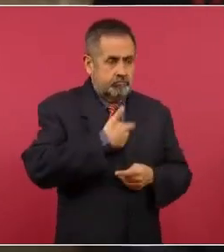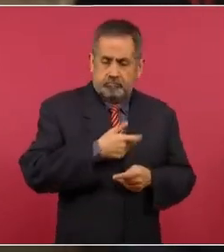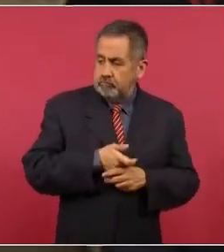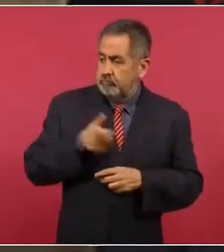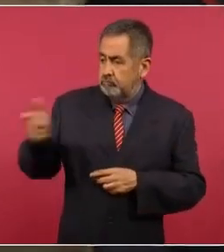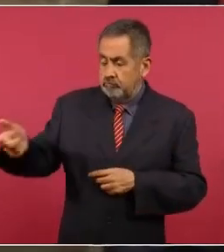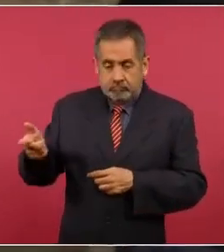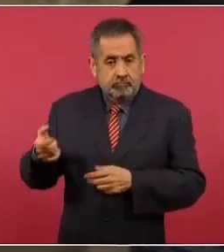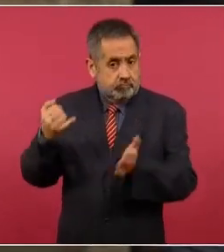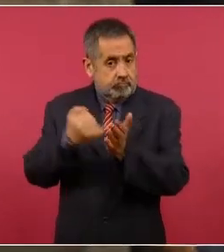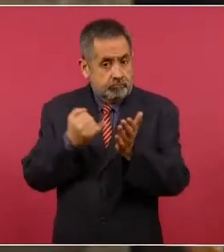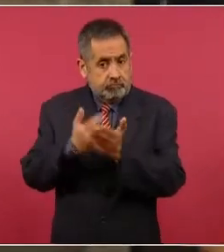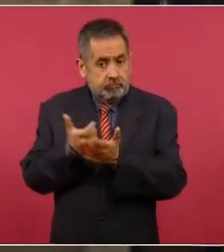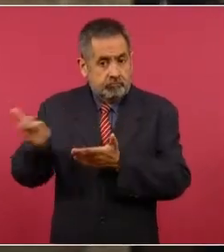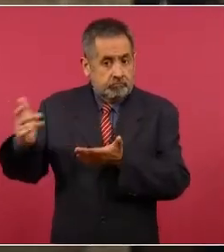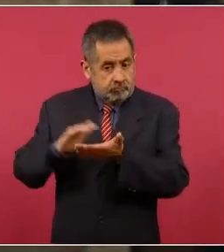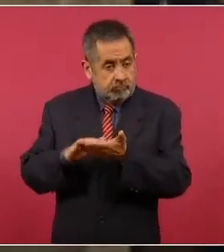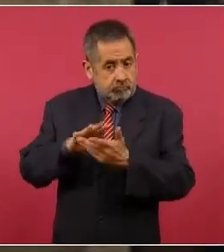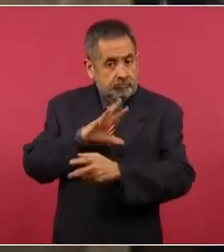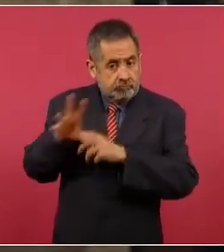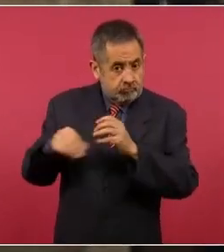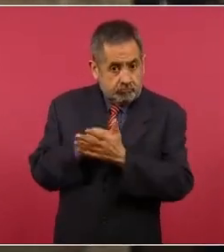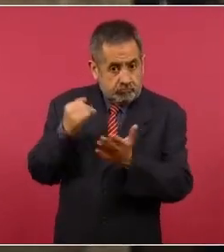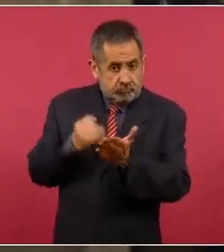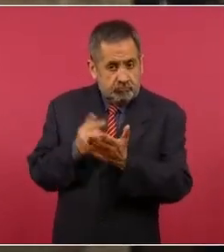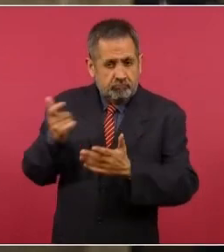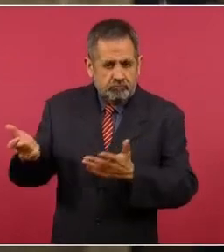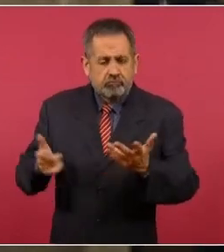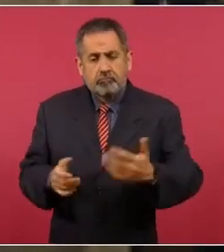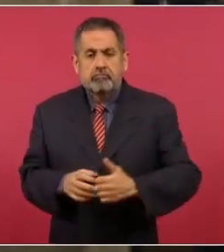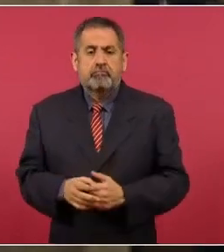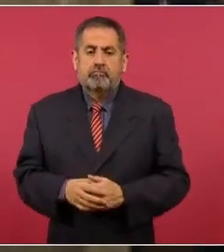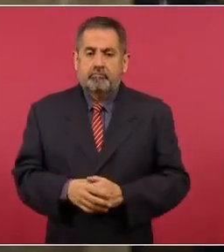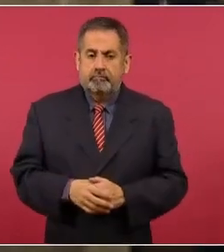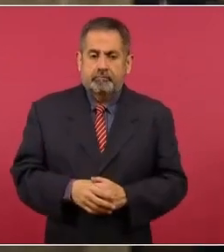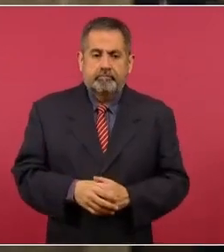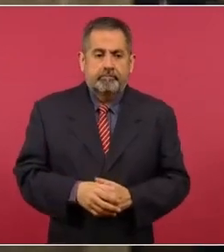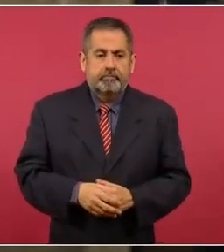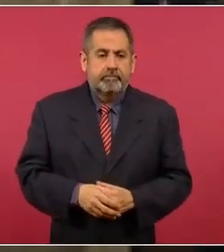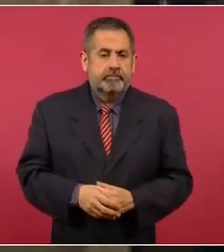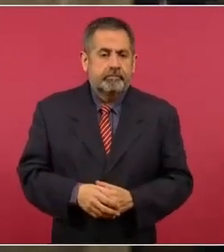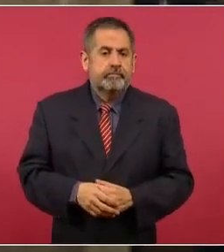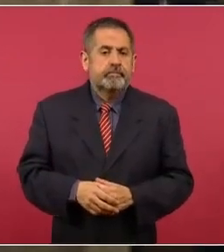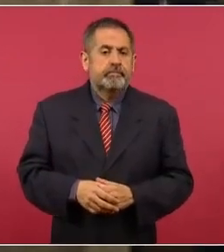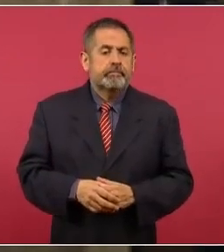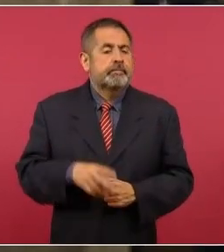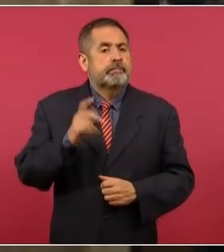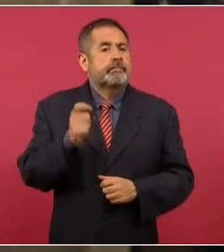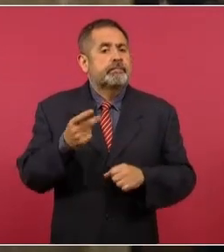bancos pagaron los impuestos correspondientes? Esa sería… ¿qué